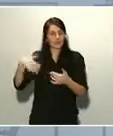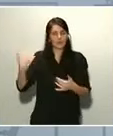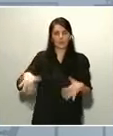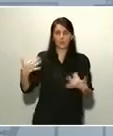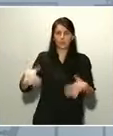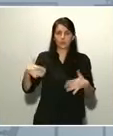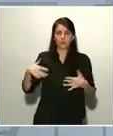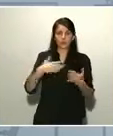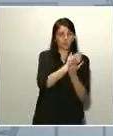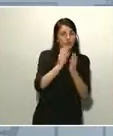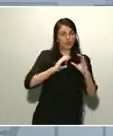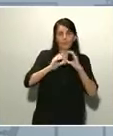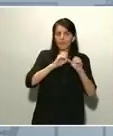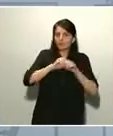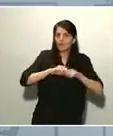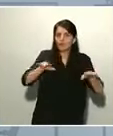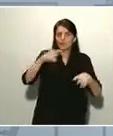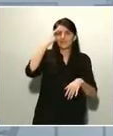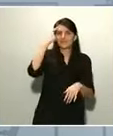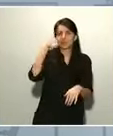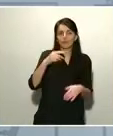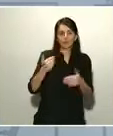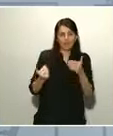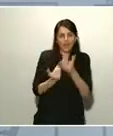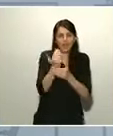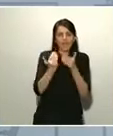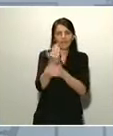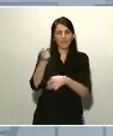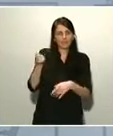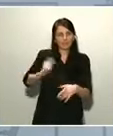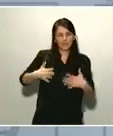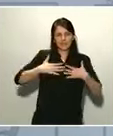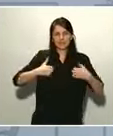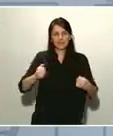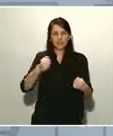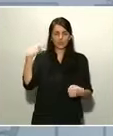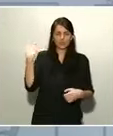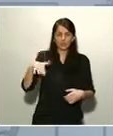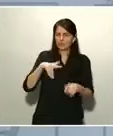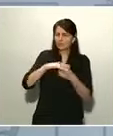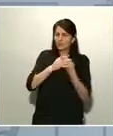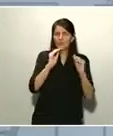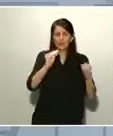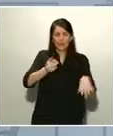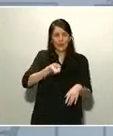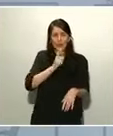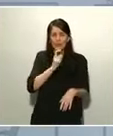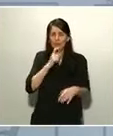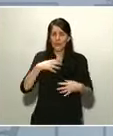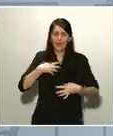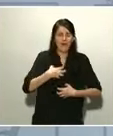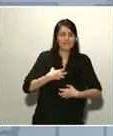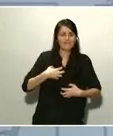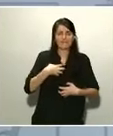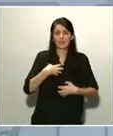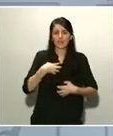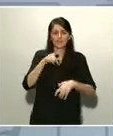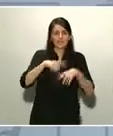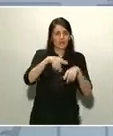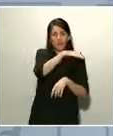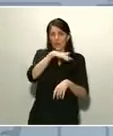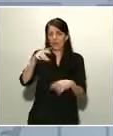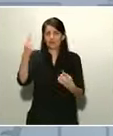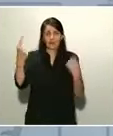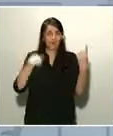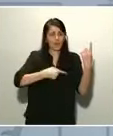La situación que afrontan cada día, cada hora, cada minuto, es absolutamente angustiosa, sobre todo en ciertos lugares. No teníamos duda,